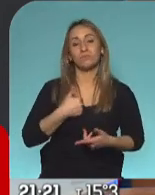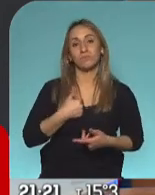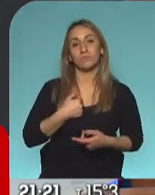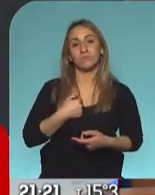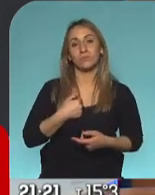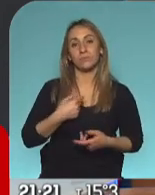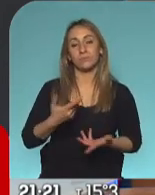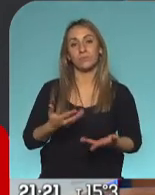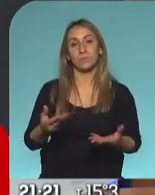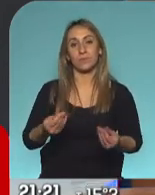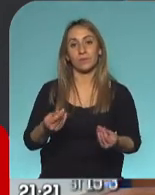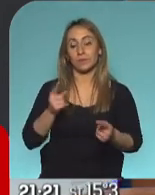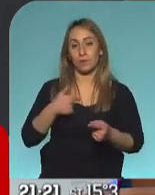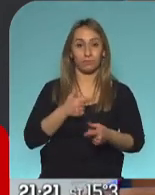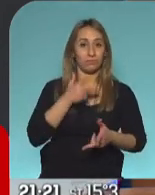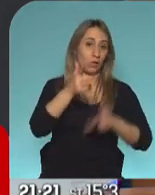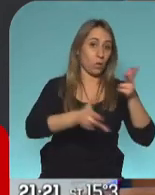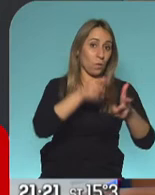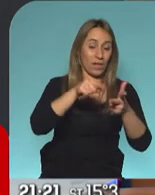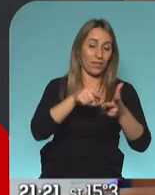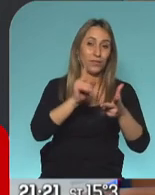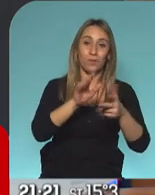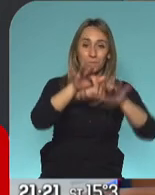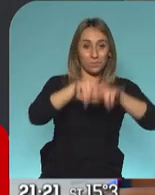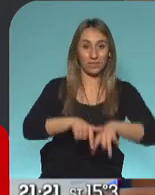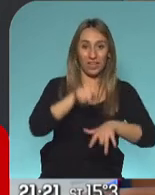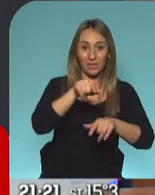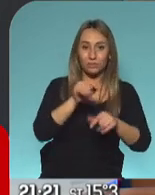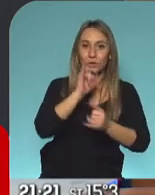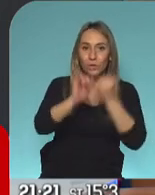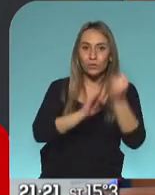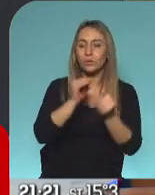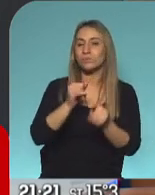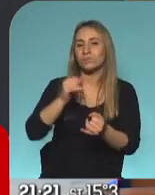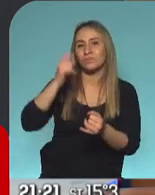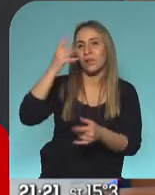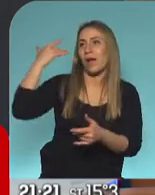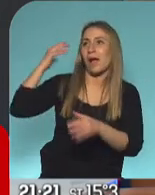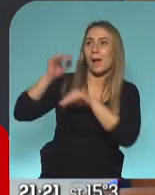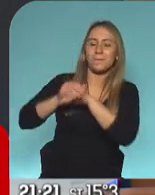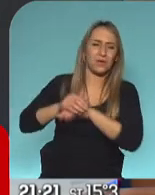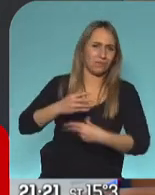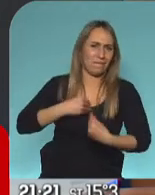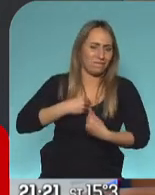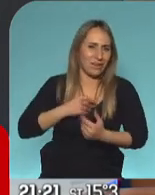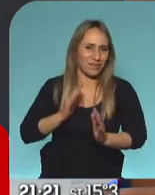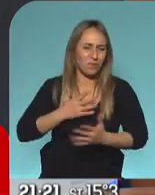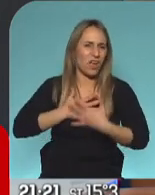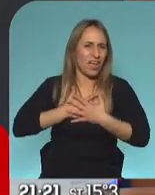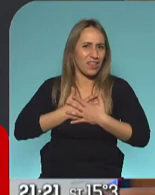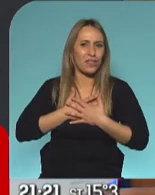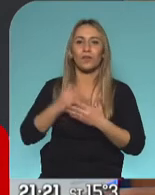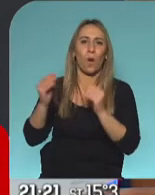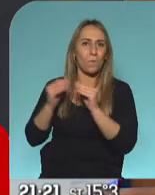en el caso que menciono, es simplemente, a un viejo amigo, que yo quería, y éramos muy amigos, fuimos compañeros, por